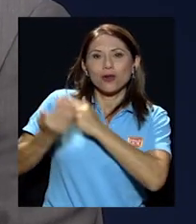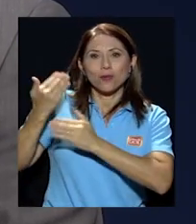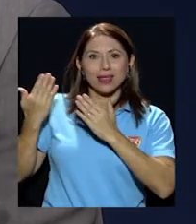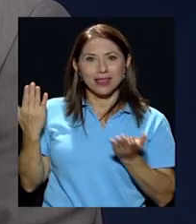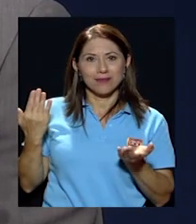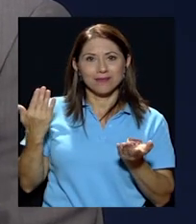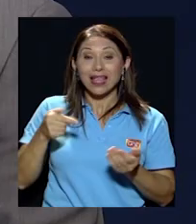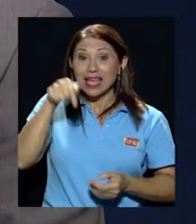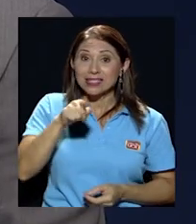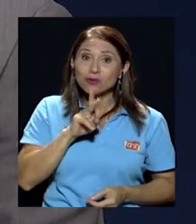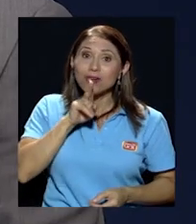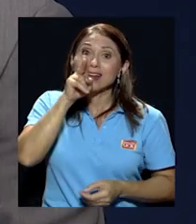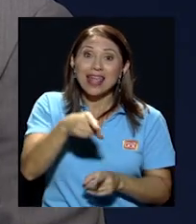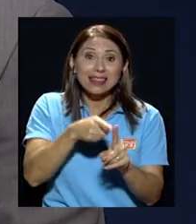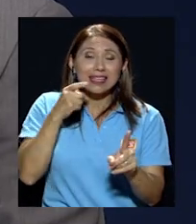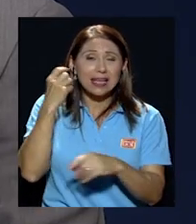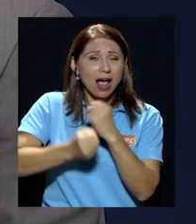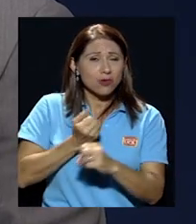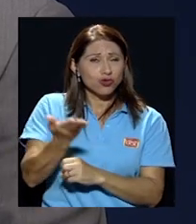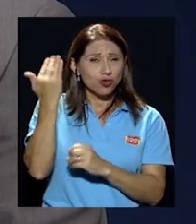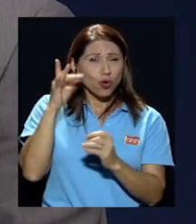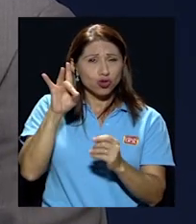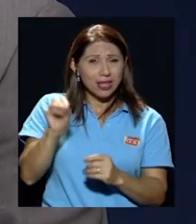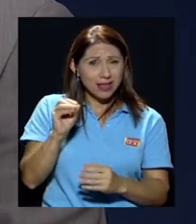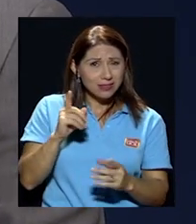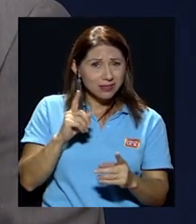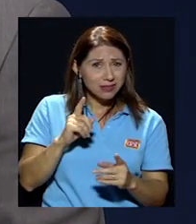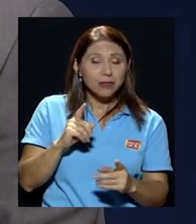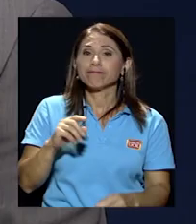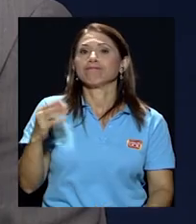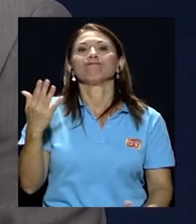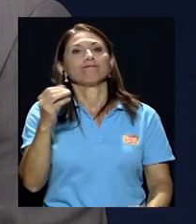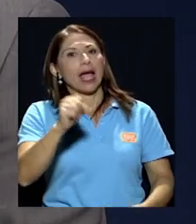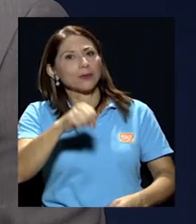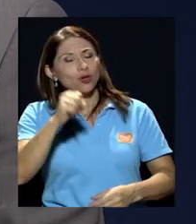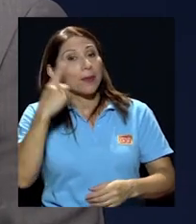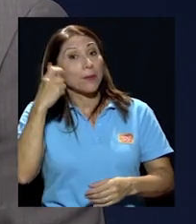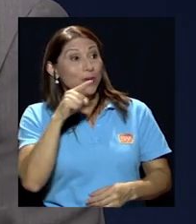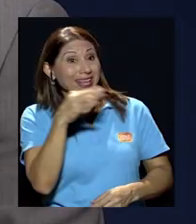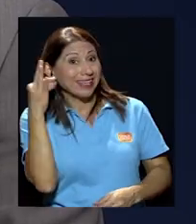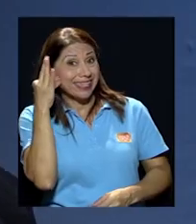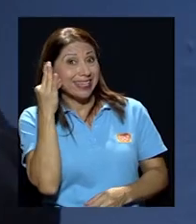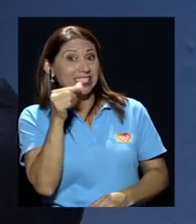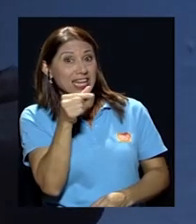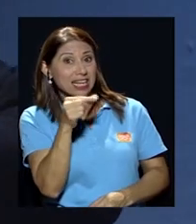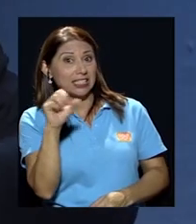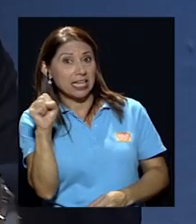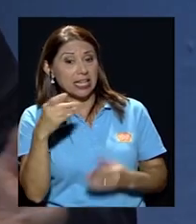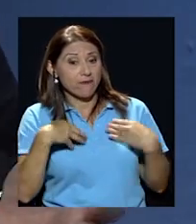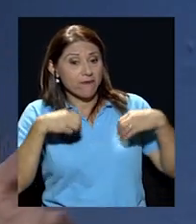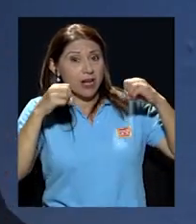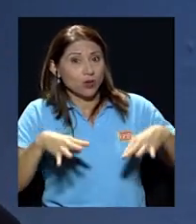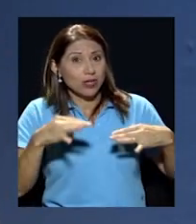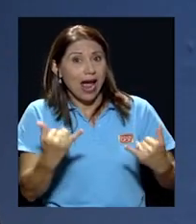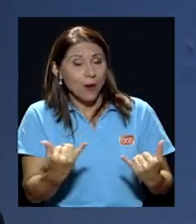esta es una realidad que se vive desde los 80 entonces don Oscar no absolutamente porque ella renuncia ahora y dice eso pero yo he hablado con